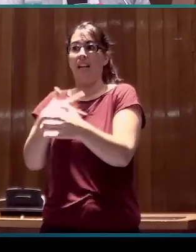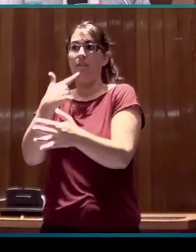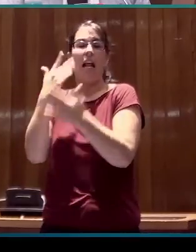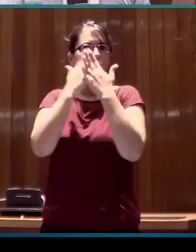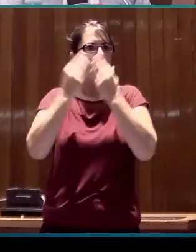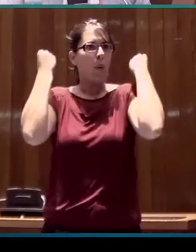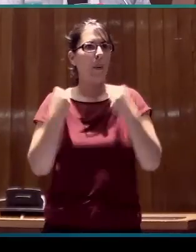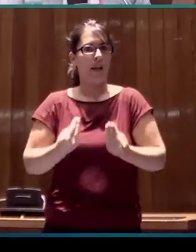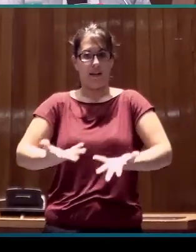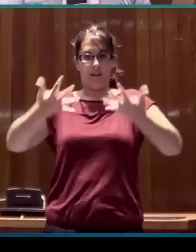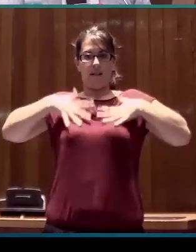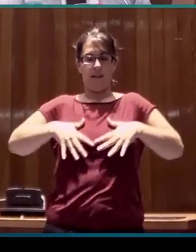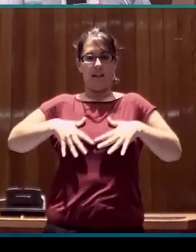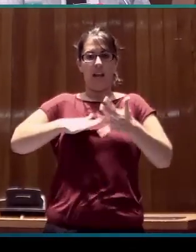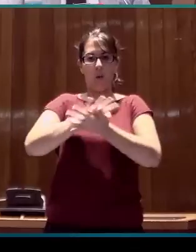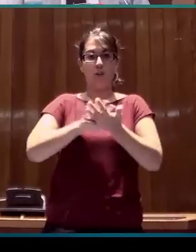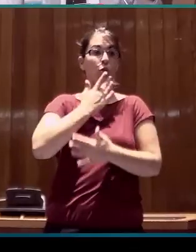de signos como segunda lengua.